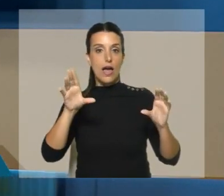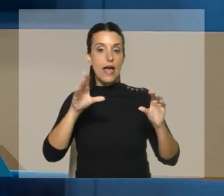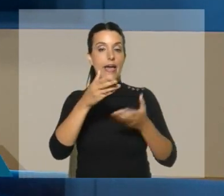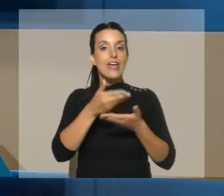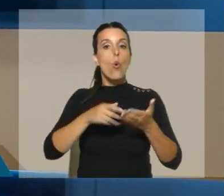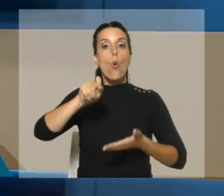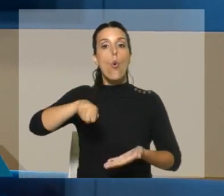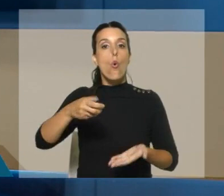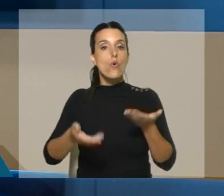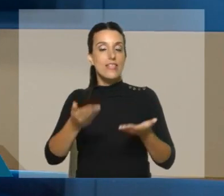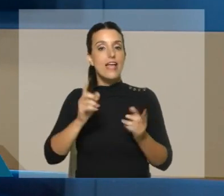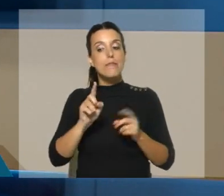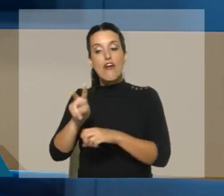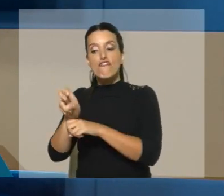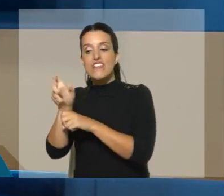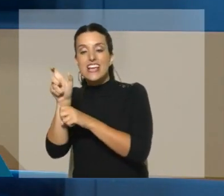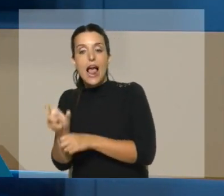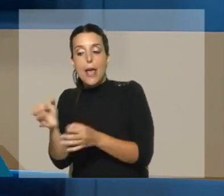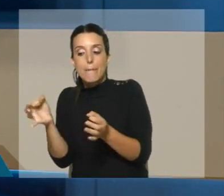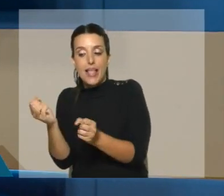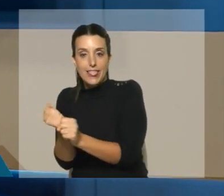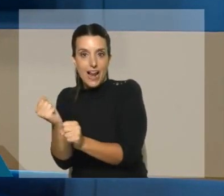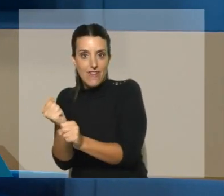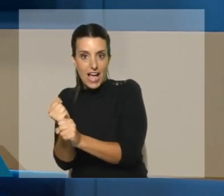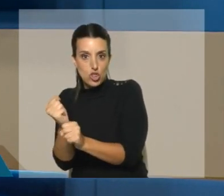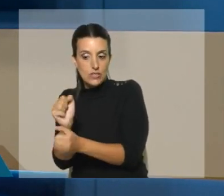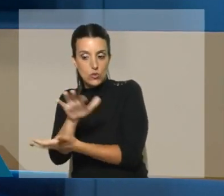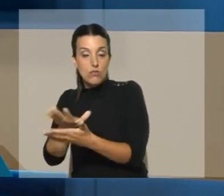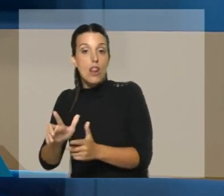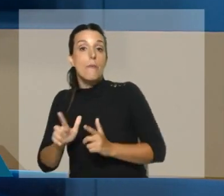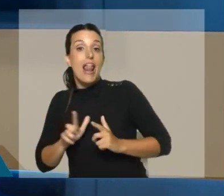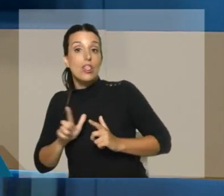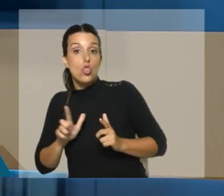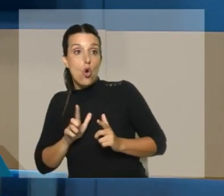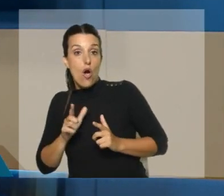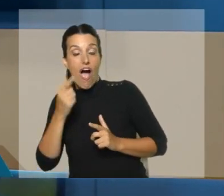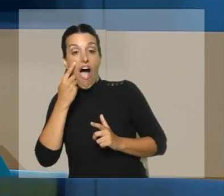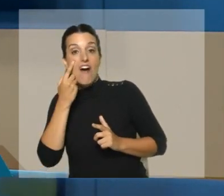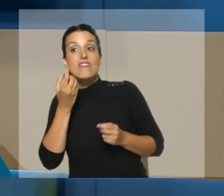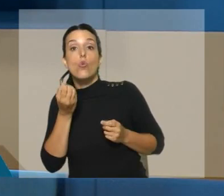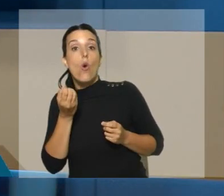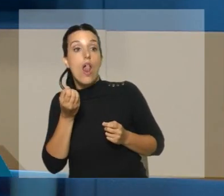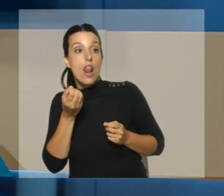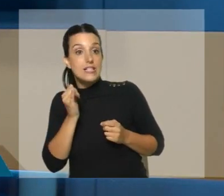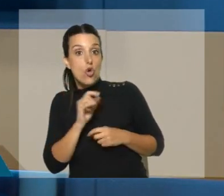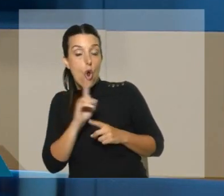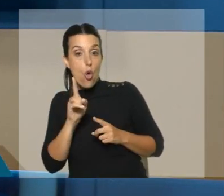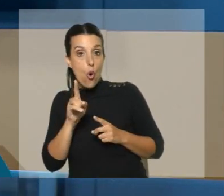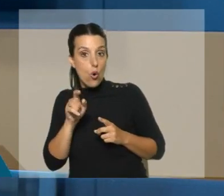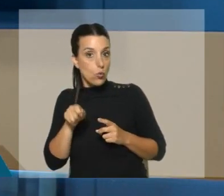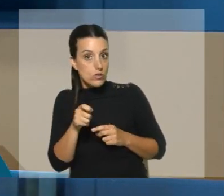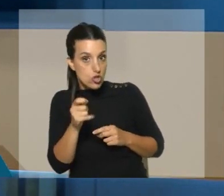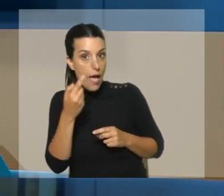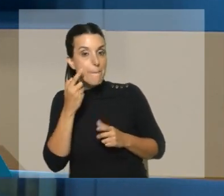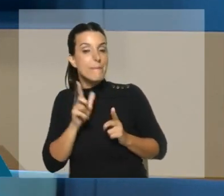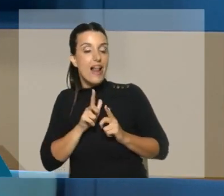Justicia, que además tiene un fiscal especial trabajando en este caso, y está esperando la determinación de esta comisión legislativa,